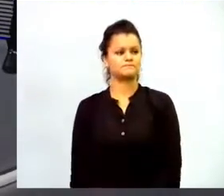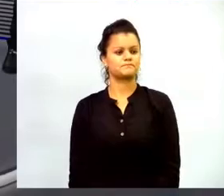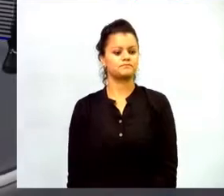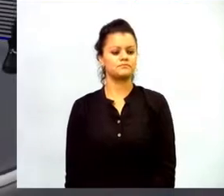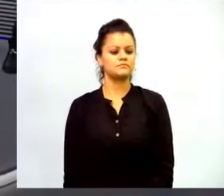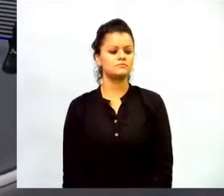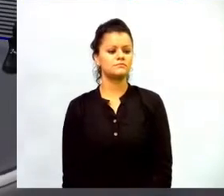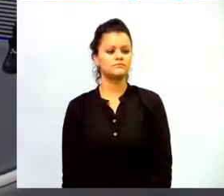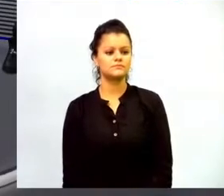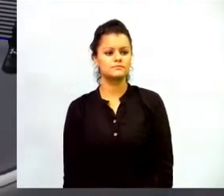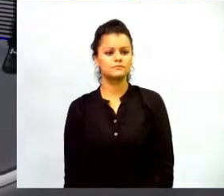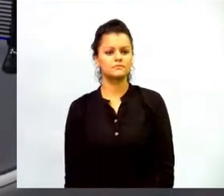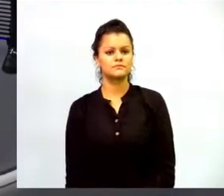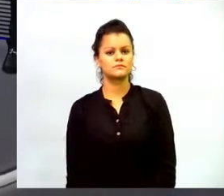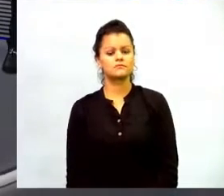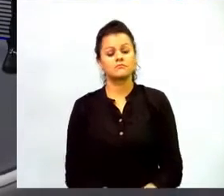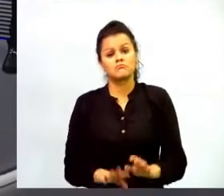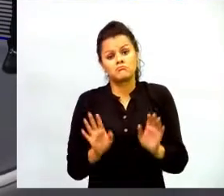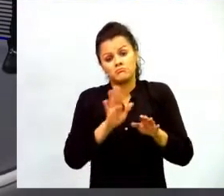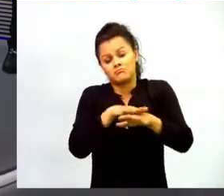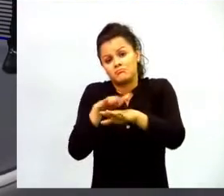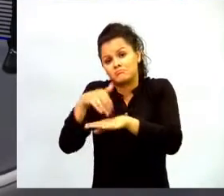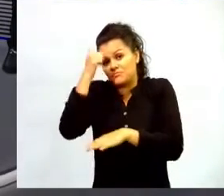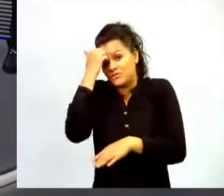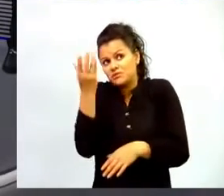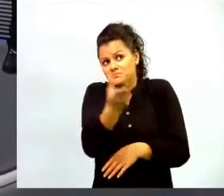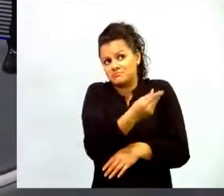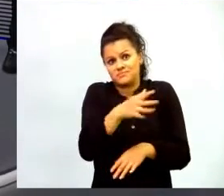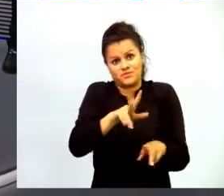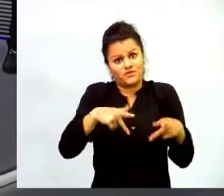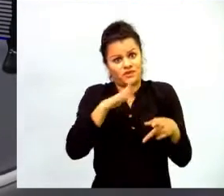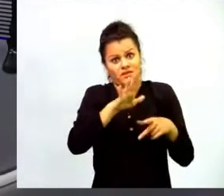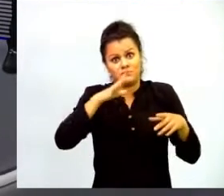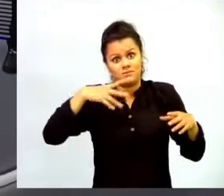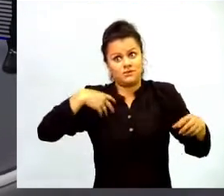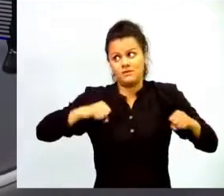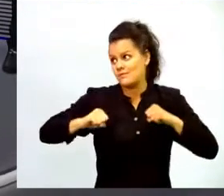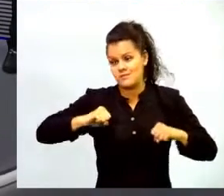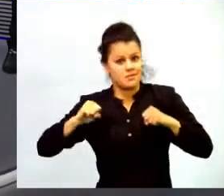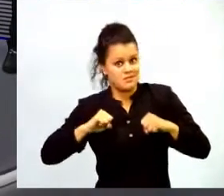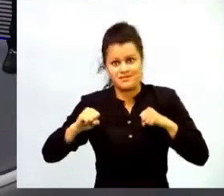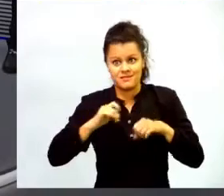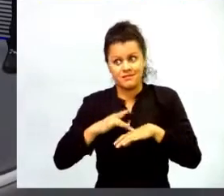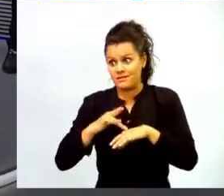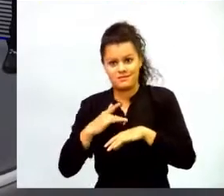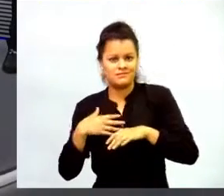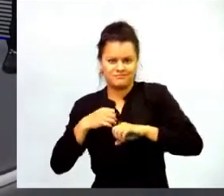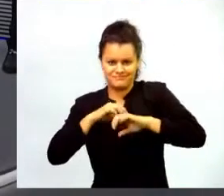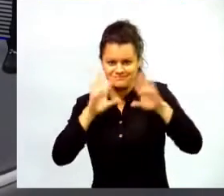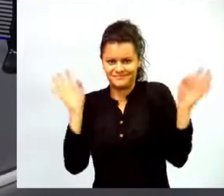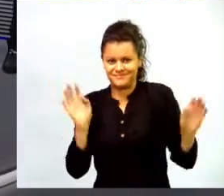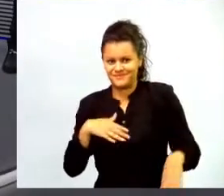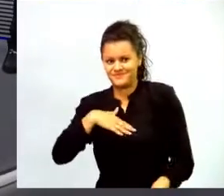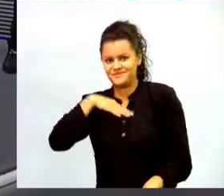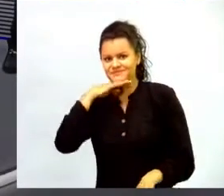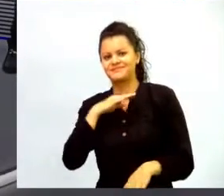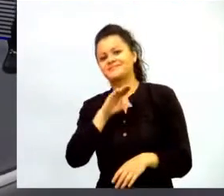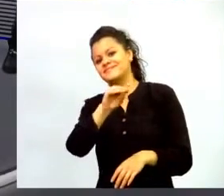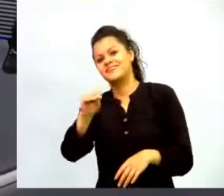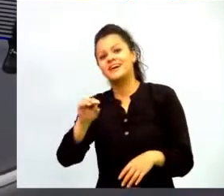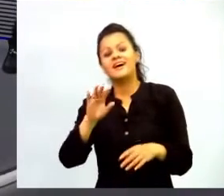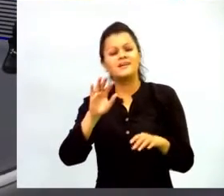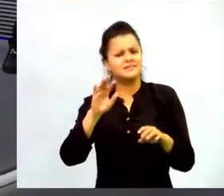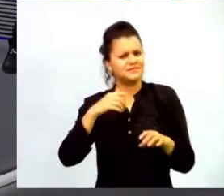tienen una vida dinámica tienen una vida bastante motivada yo no me canso de